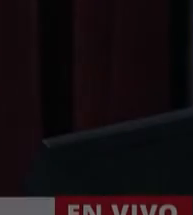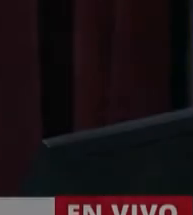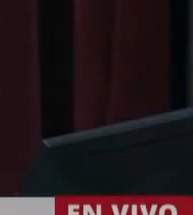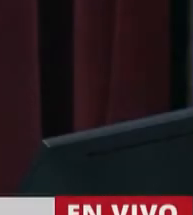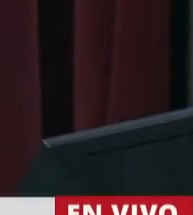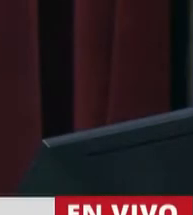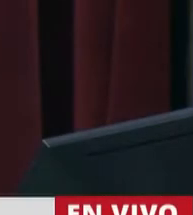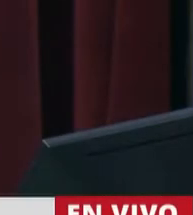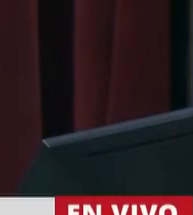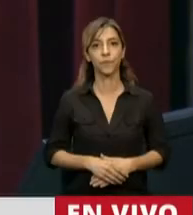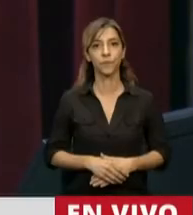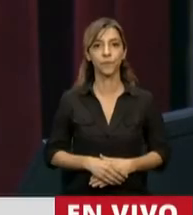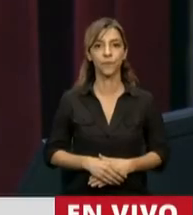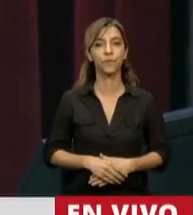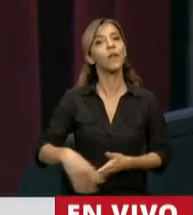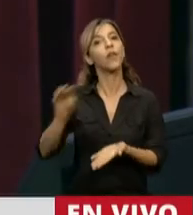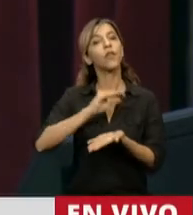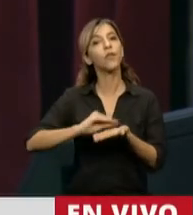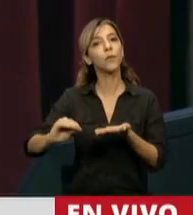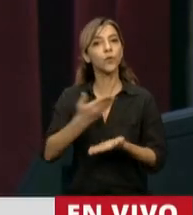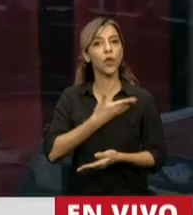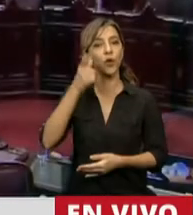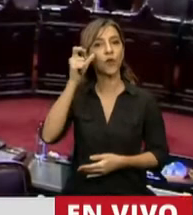Y ahora Eduardo Fernández, seis minutos.